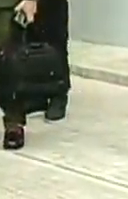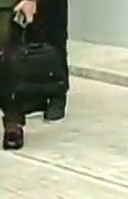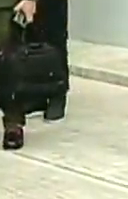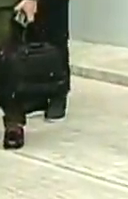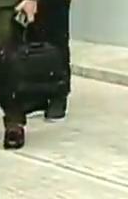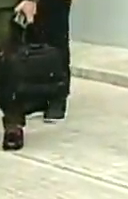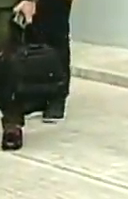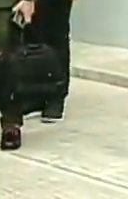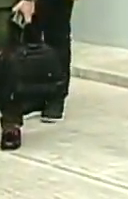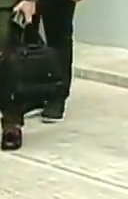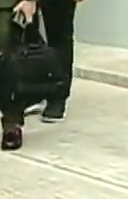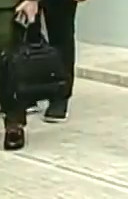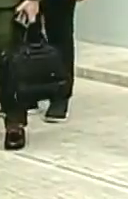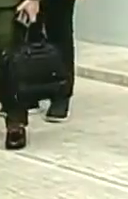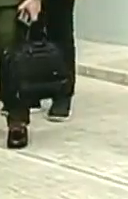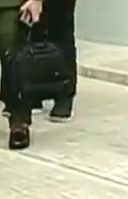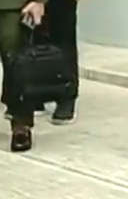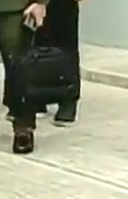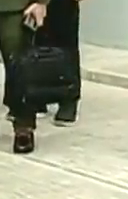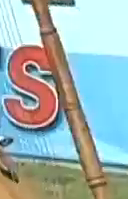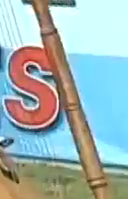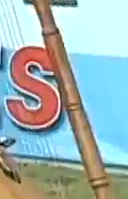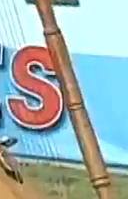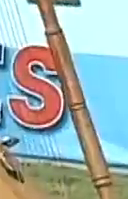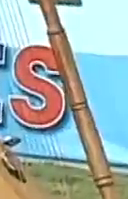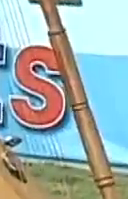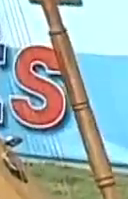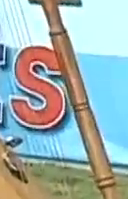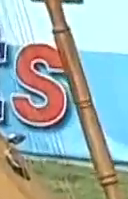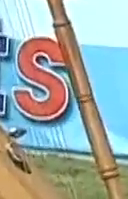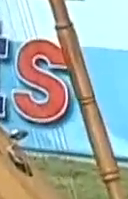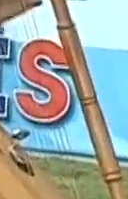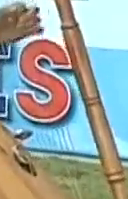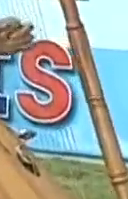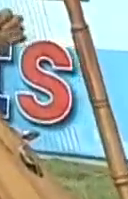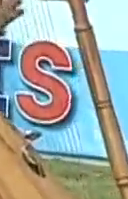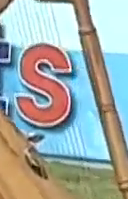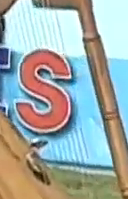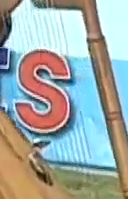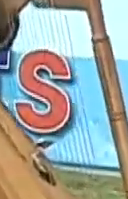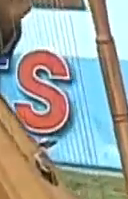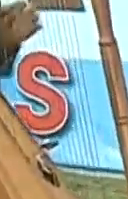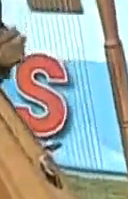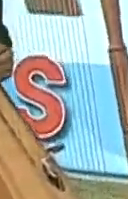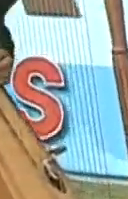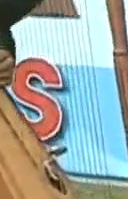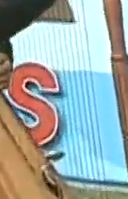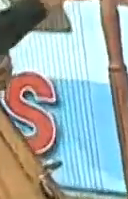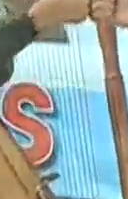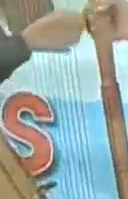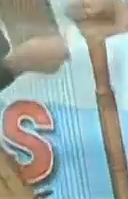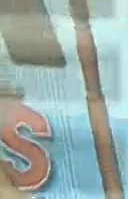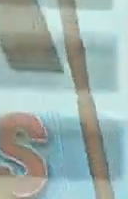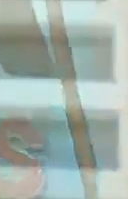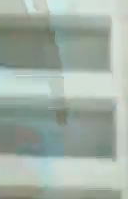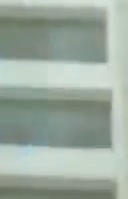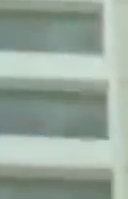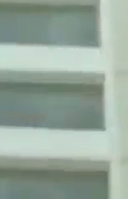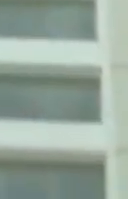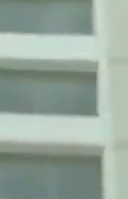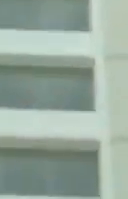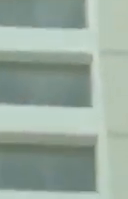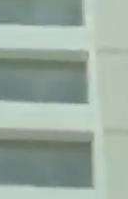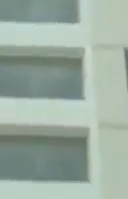gobierno de Caracas, Nahum Fernández, quienes se hacen presentes en este espacio donde será entregada la vivienda 4.100.000